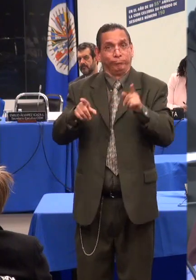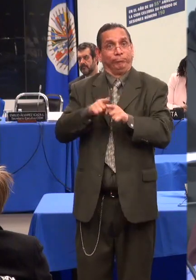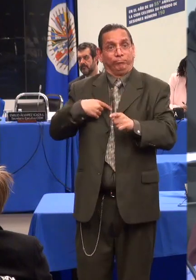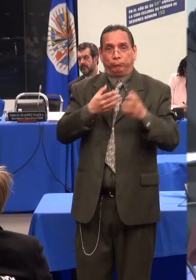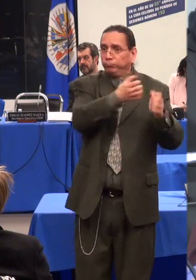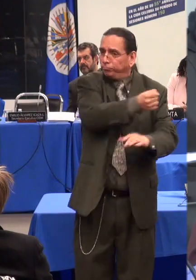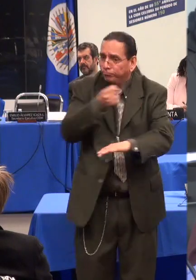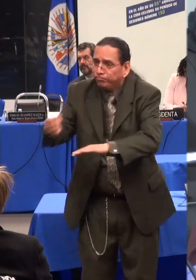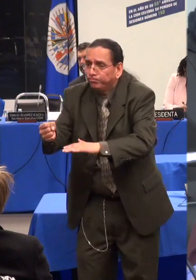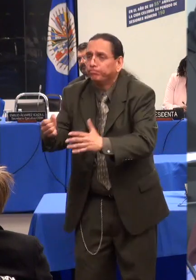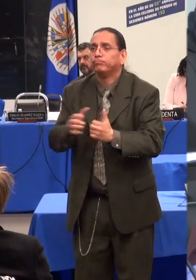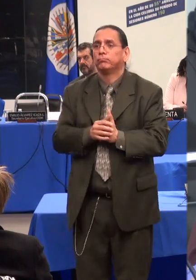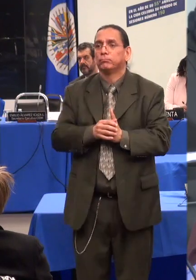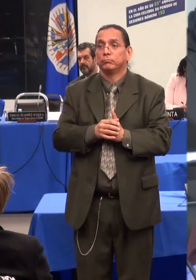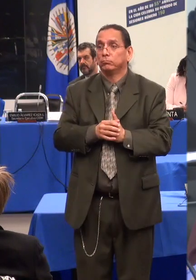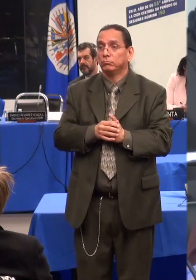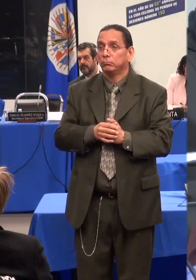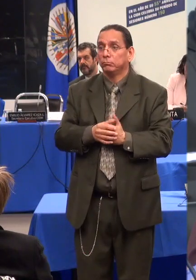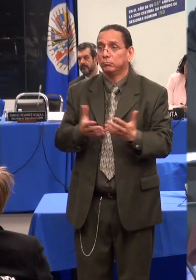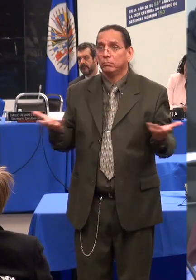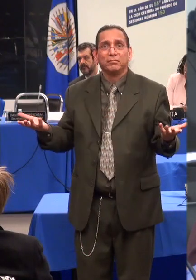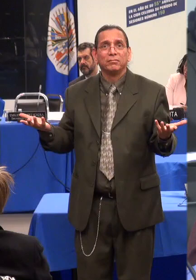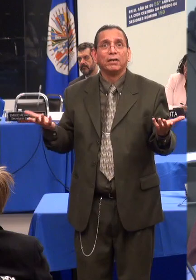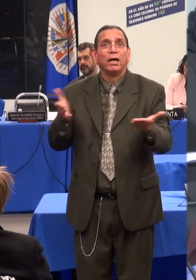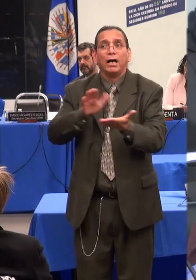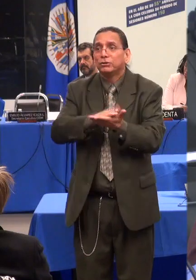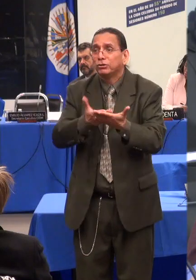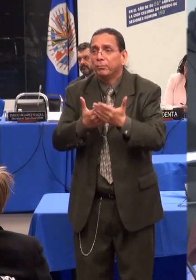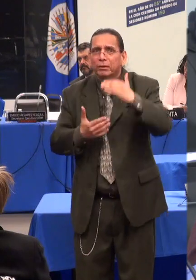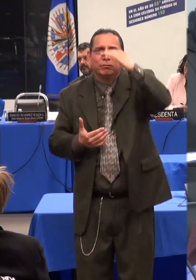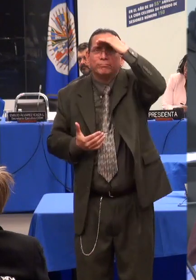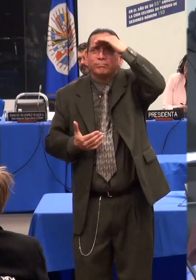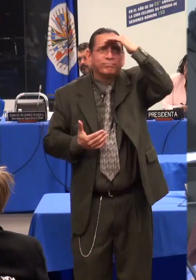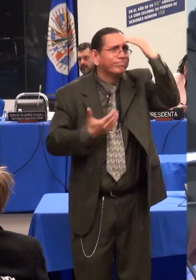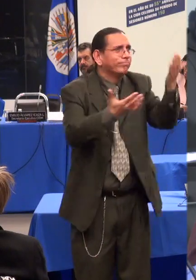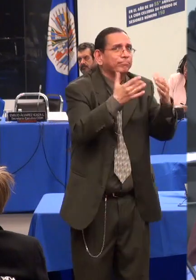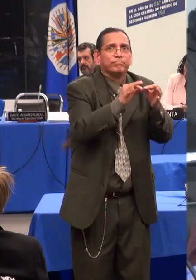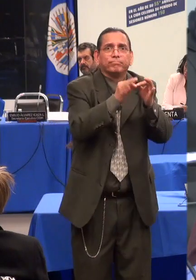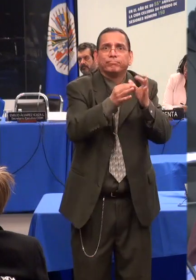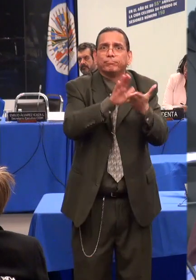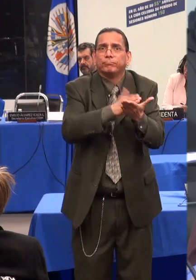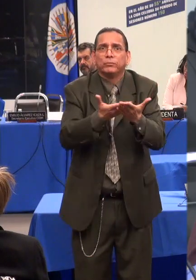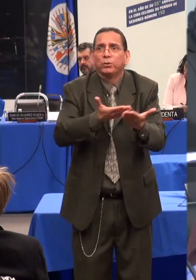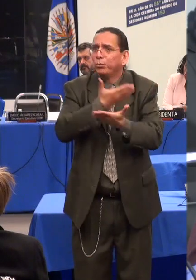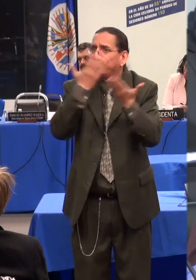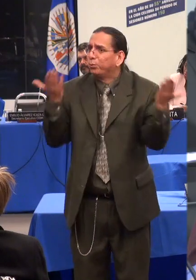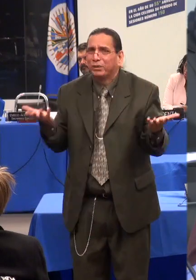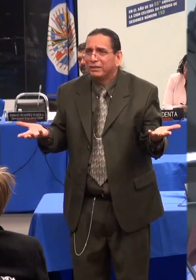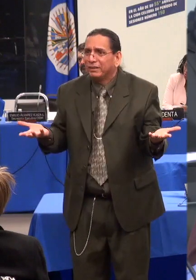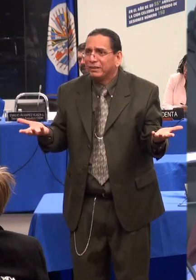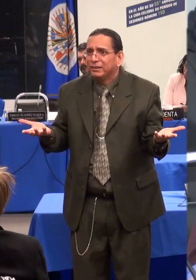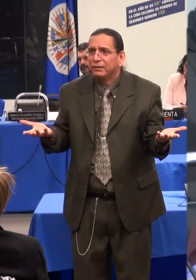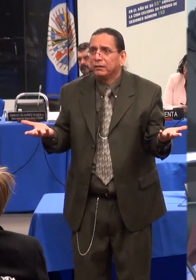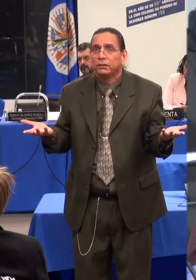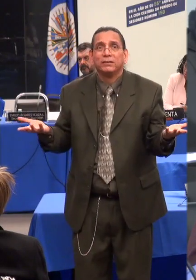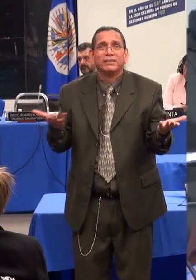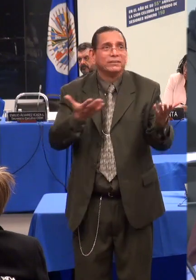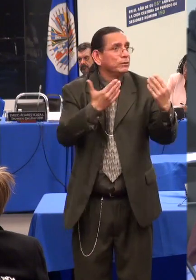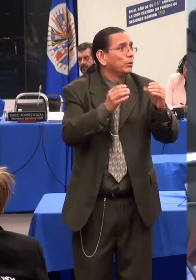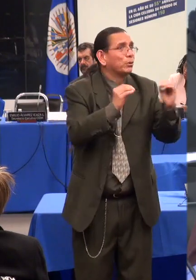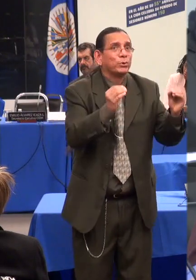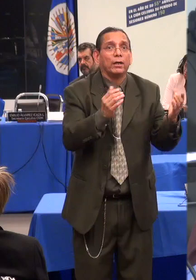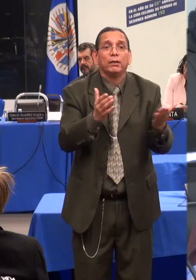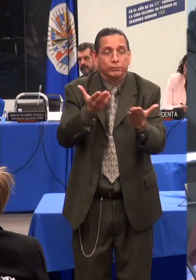la Fiscalía, tarda una semana traer un intérprete en lengua de señas colombiana, lo que hace que la práctica de pruebas forenses sea